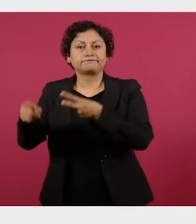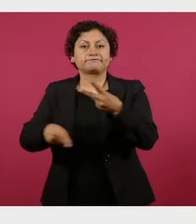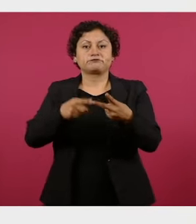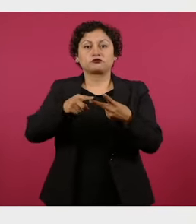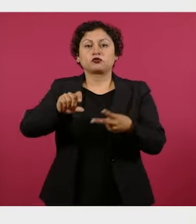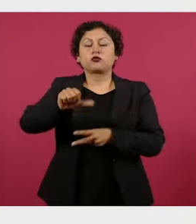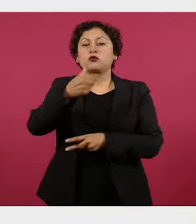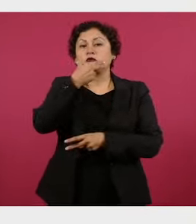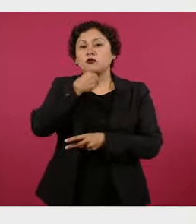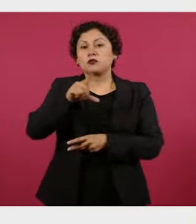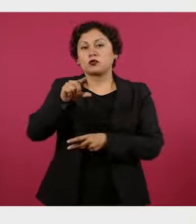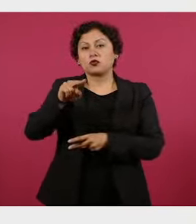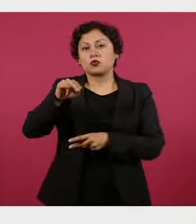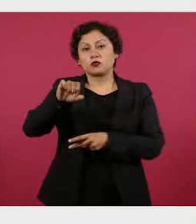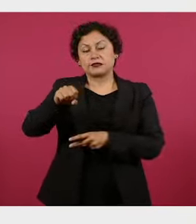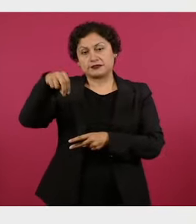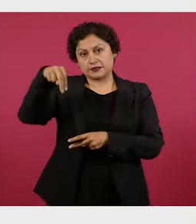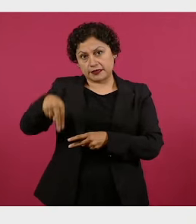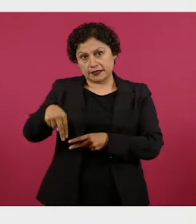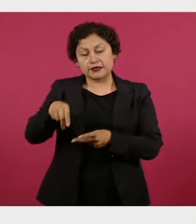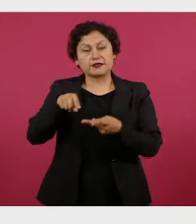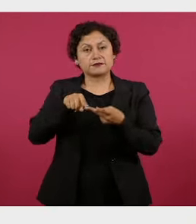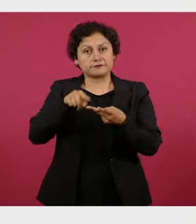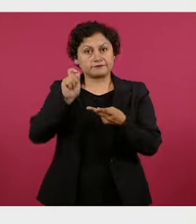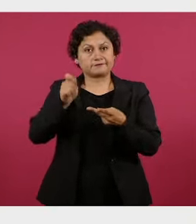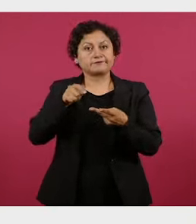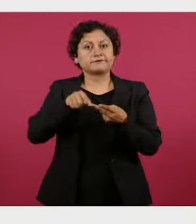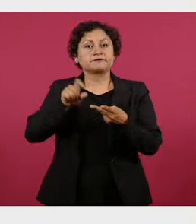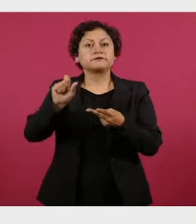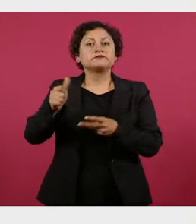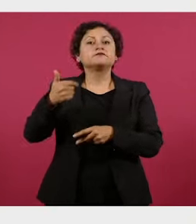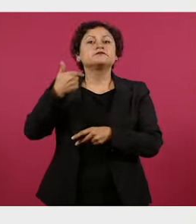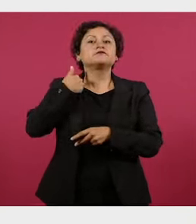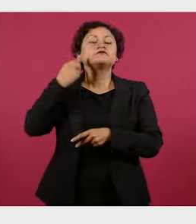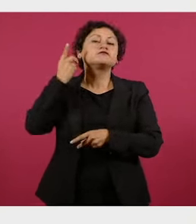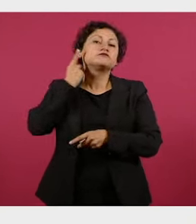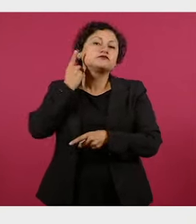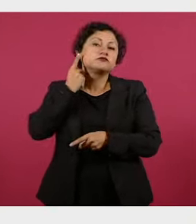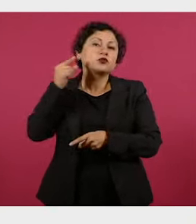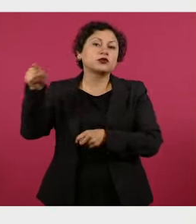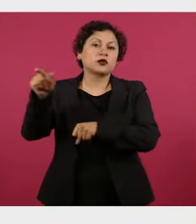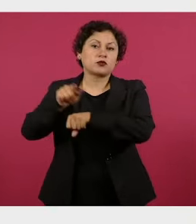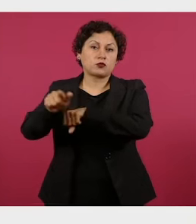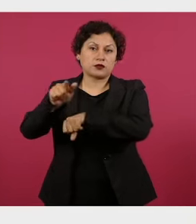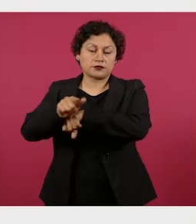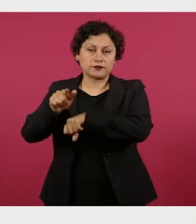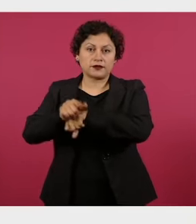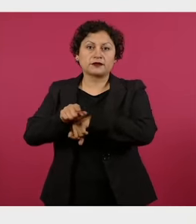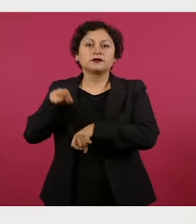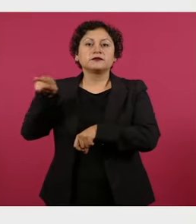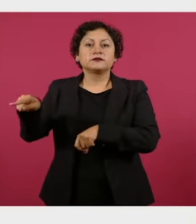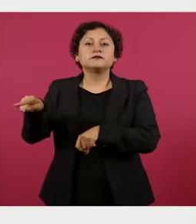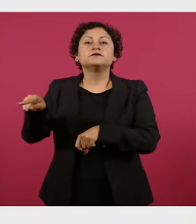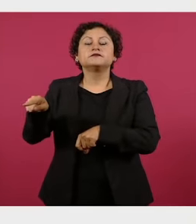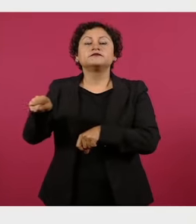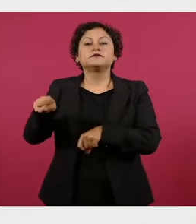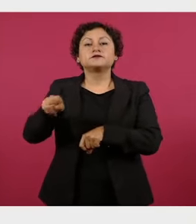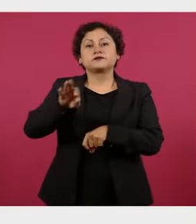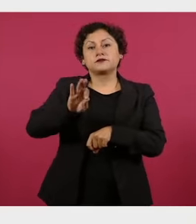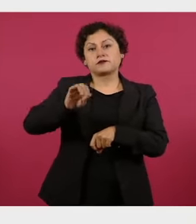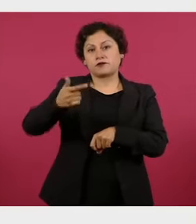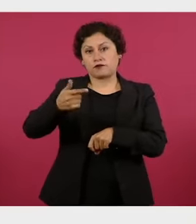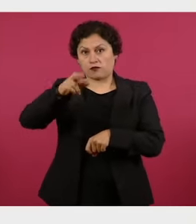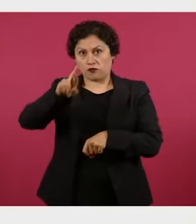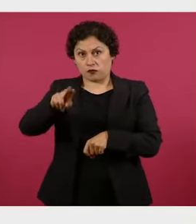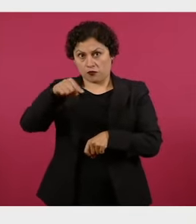Luis N., él es un exdiputado guatemalteco, fue entregado por la Fiscalía General de la República